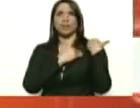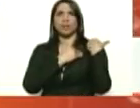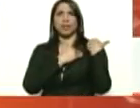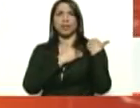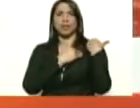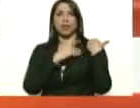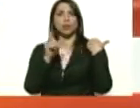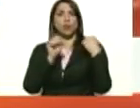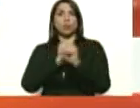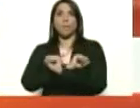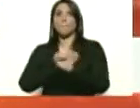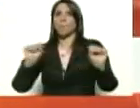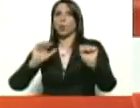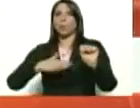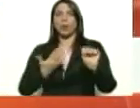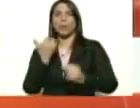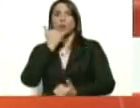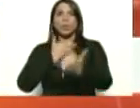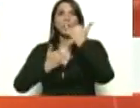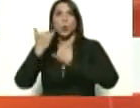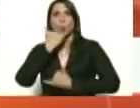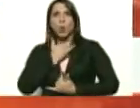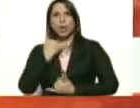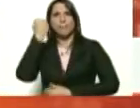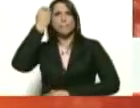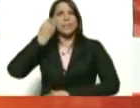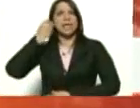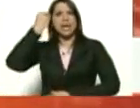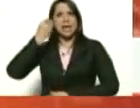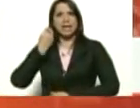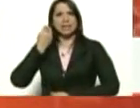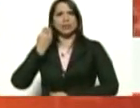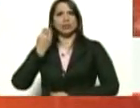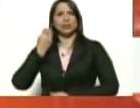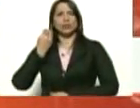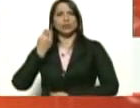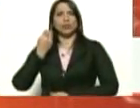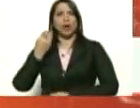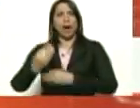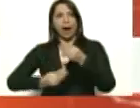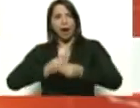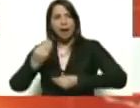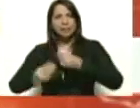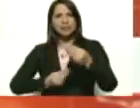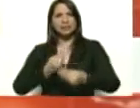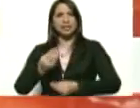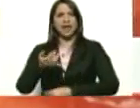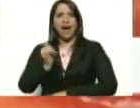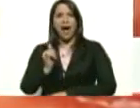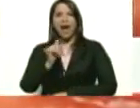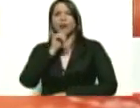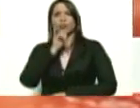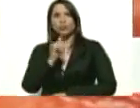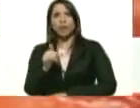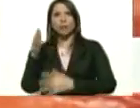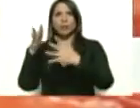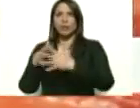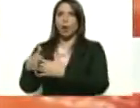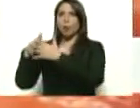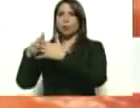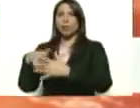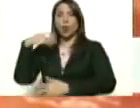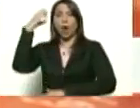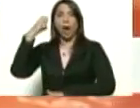tampoco podemos cometer errores que creo que se van a cometer y están anunciando en Estados Unidos o Europa de